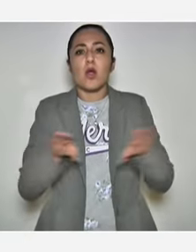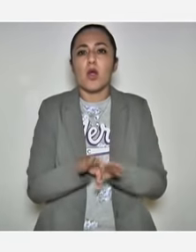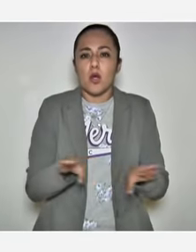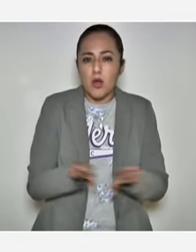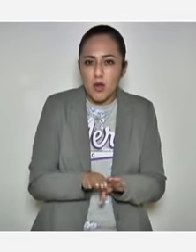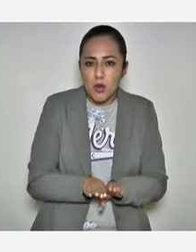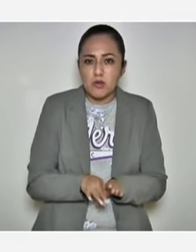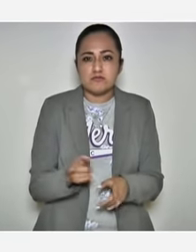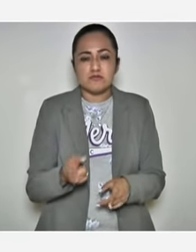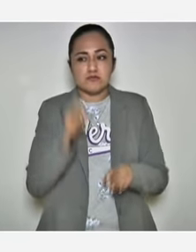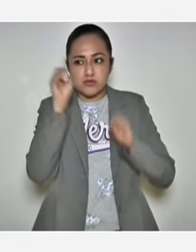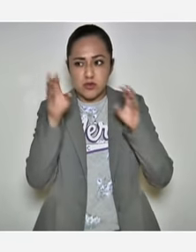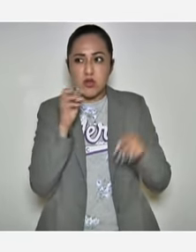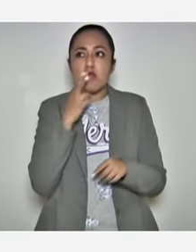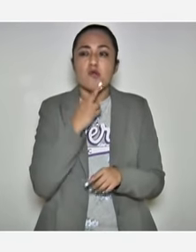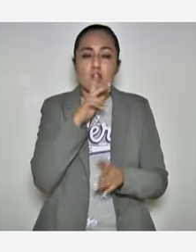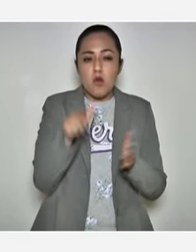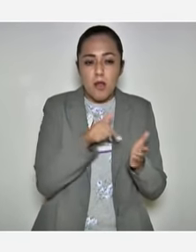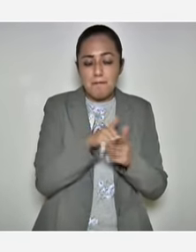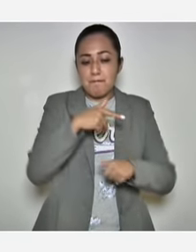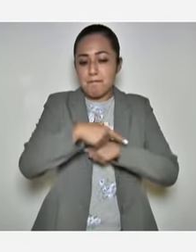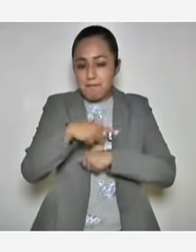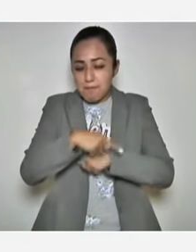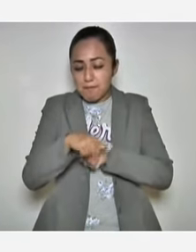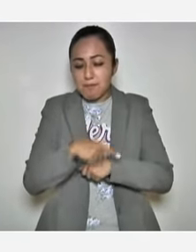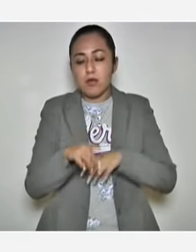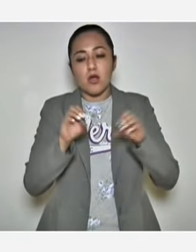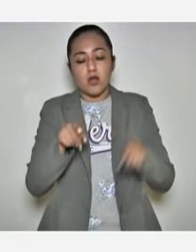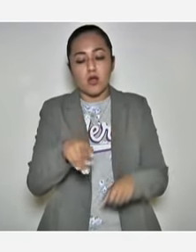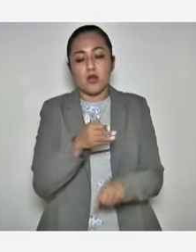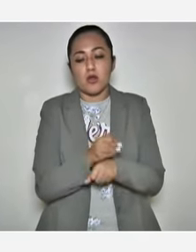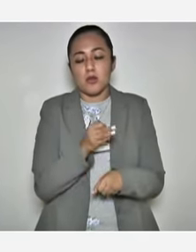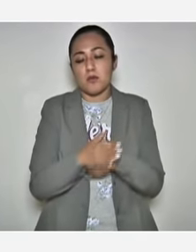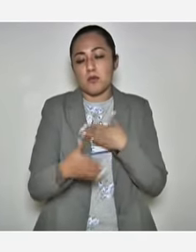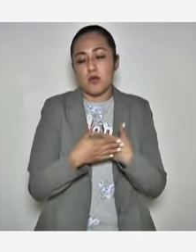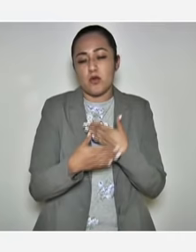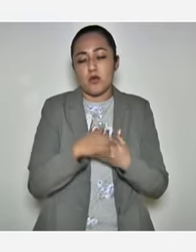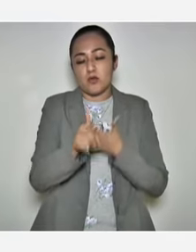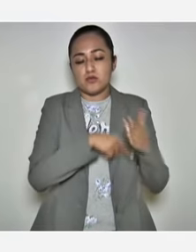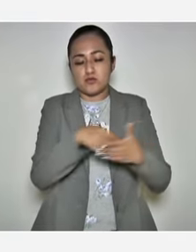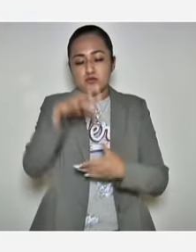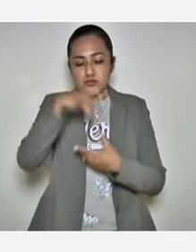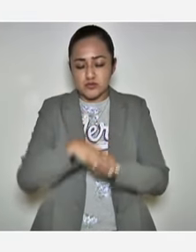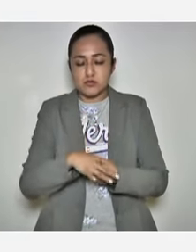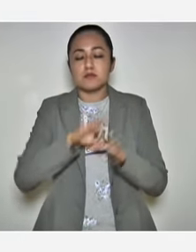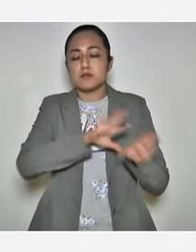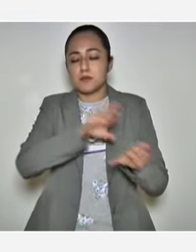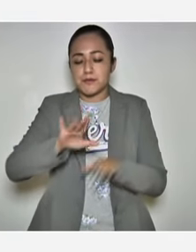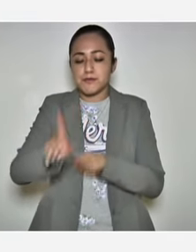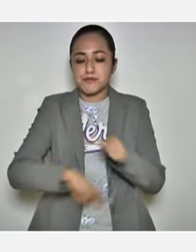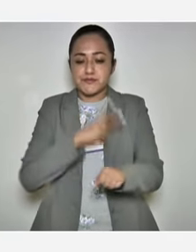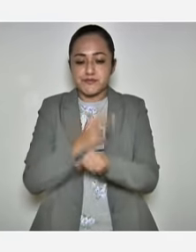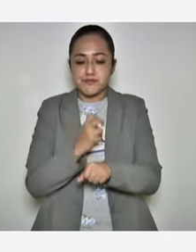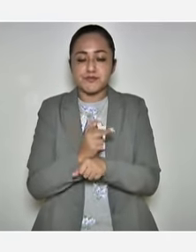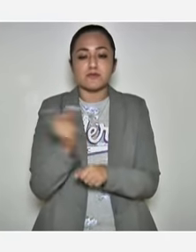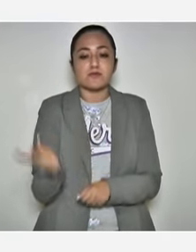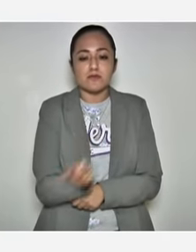focos rojos previo a la elección. Y también,